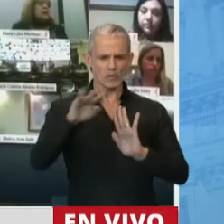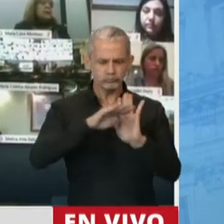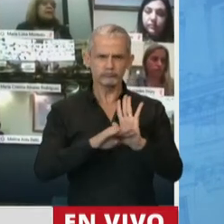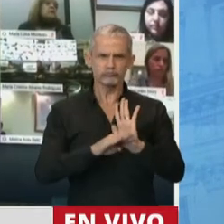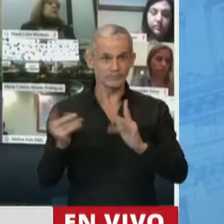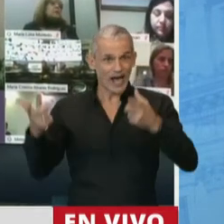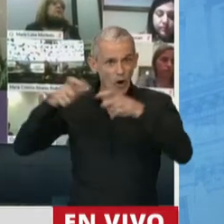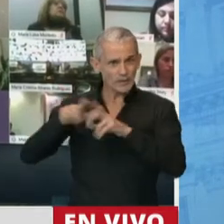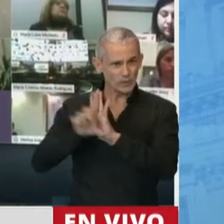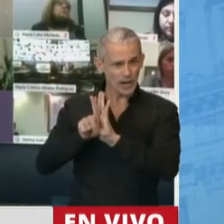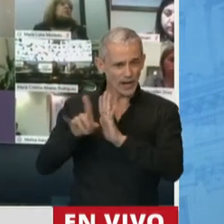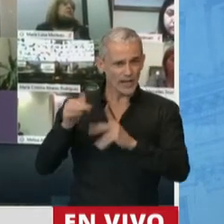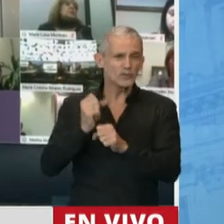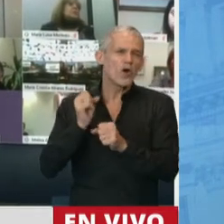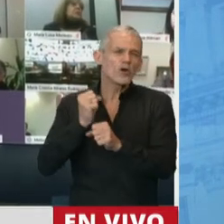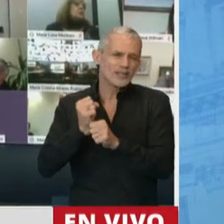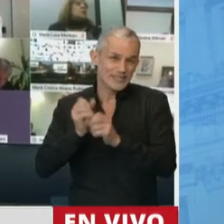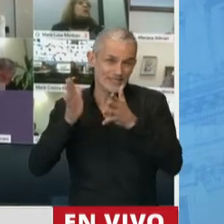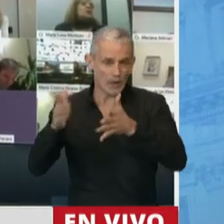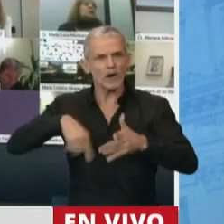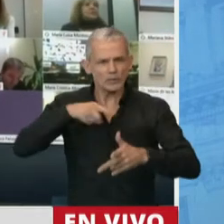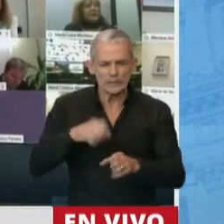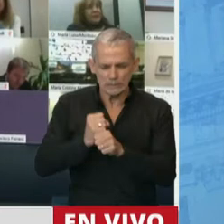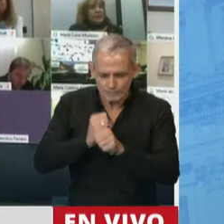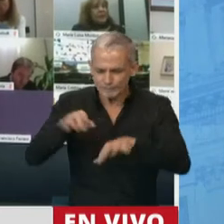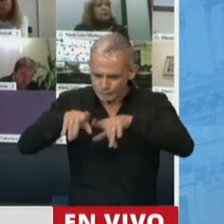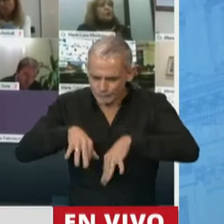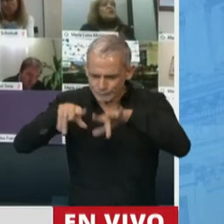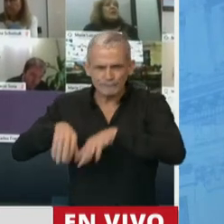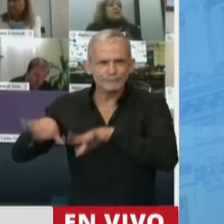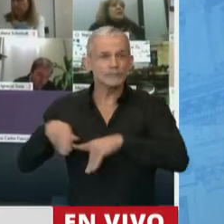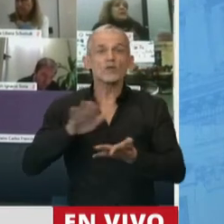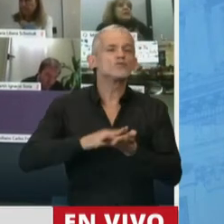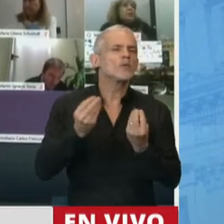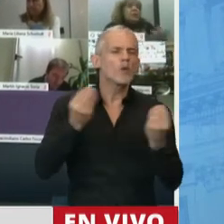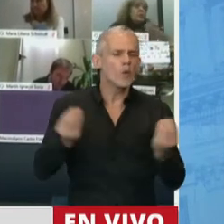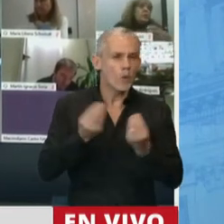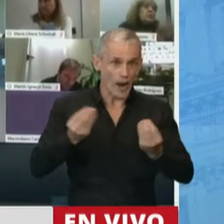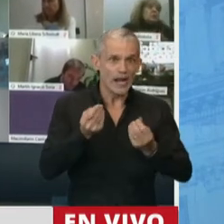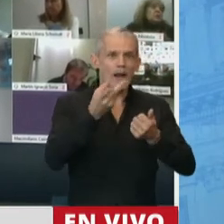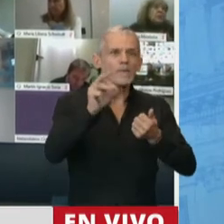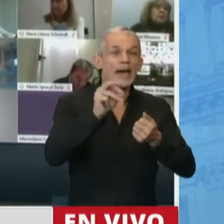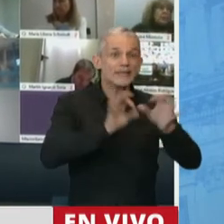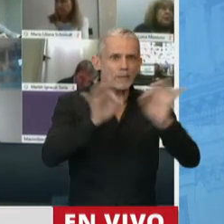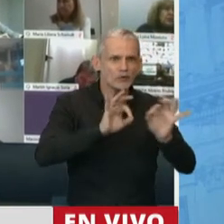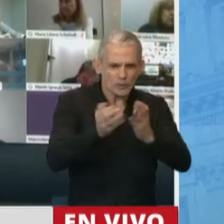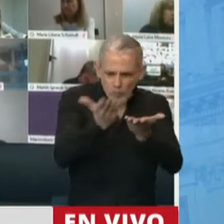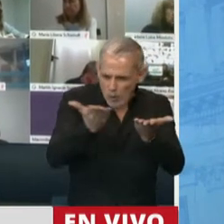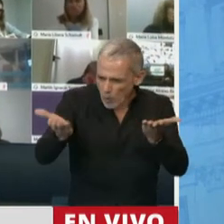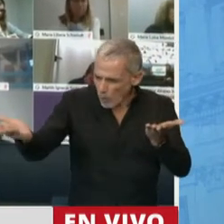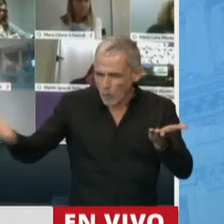Comisión de Legislación del Trabajo hemos estado trabajando y analizando sobre la base de más de 20 proyectos,